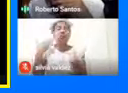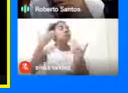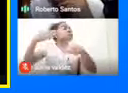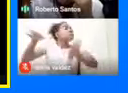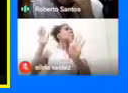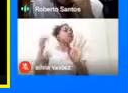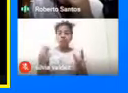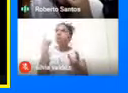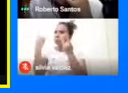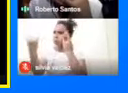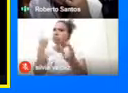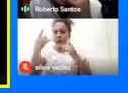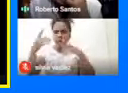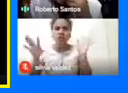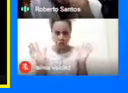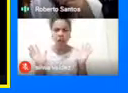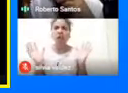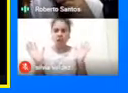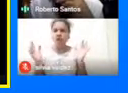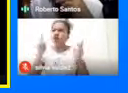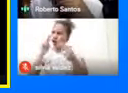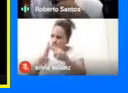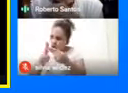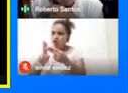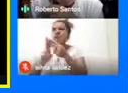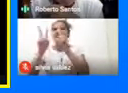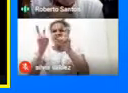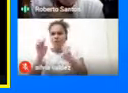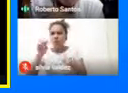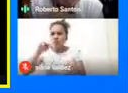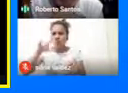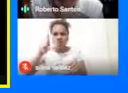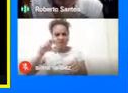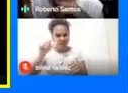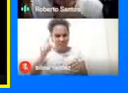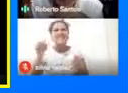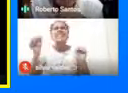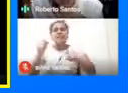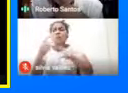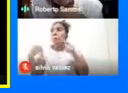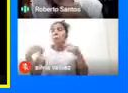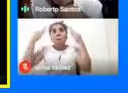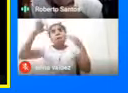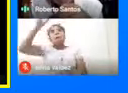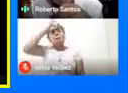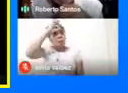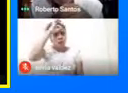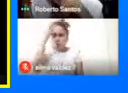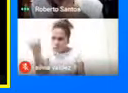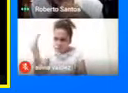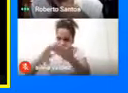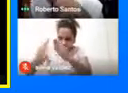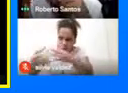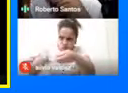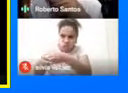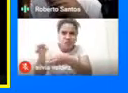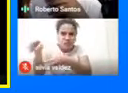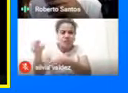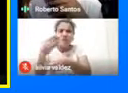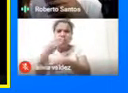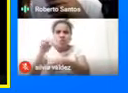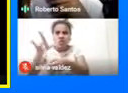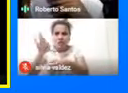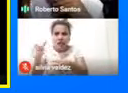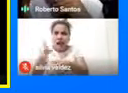muy interesado En conocer Sobre lo muisca Pero no tenía Ni idea Que había comunidades Muiscas En